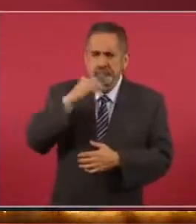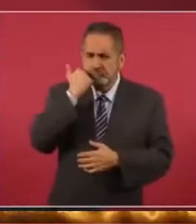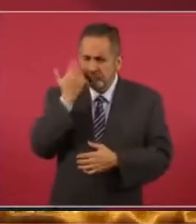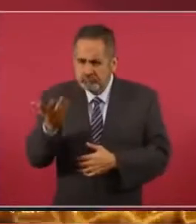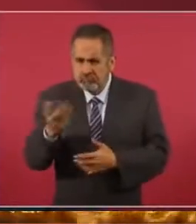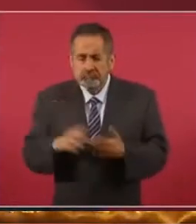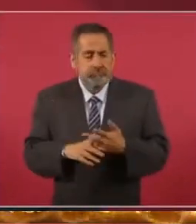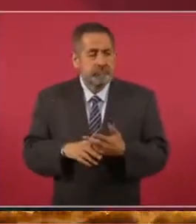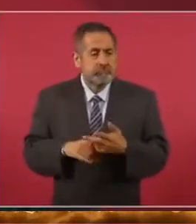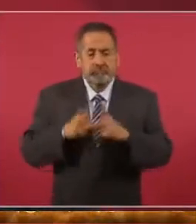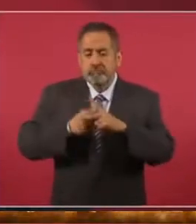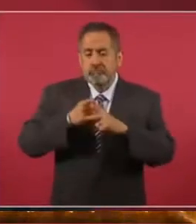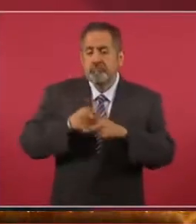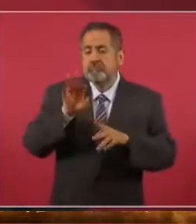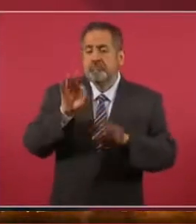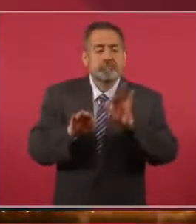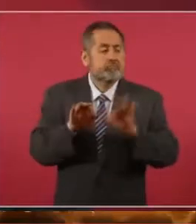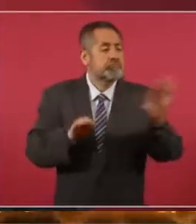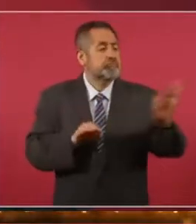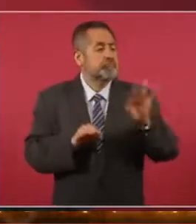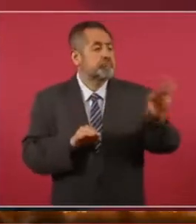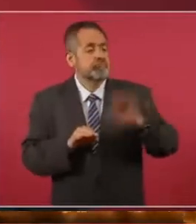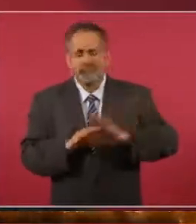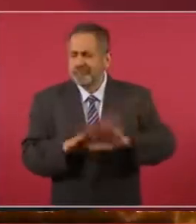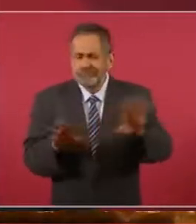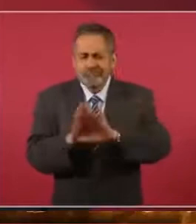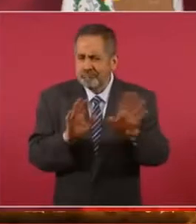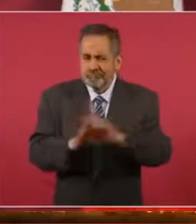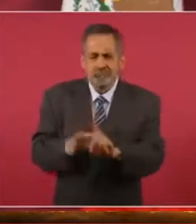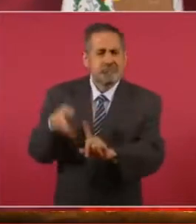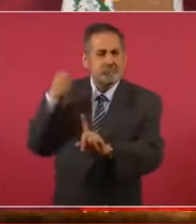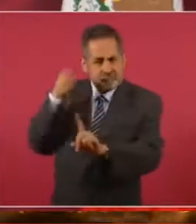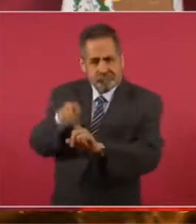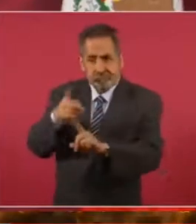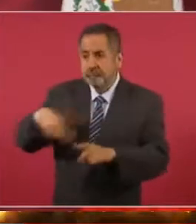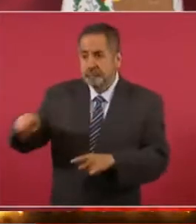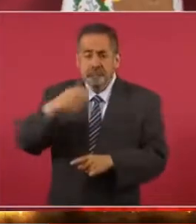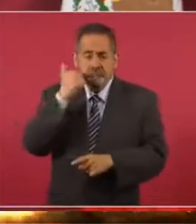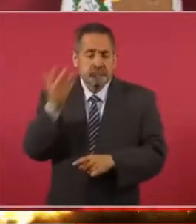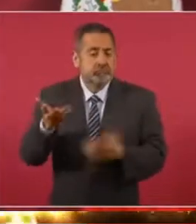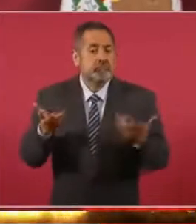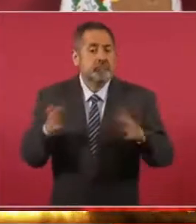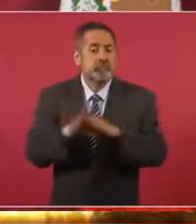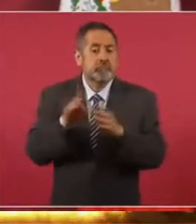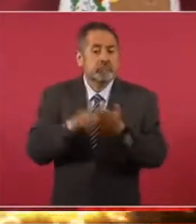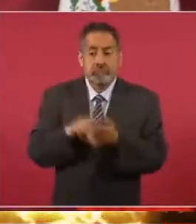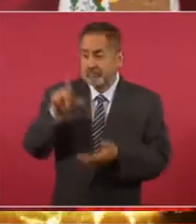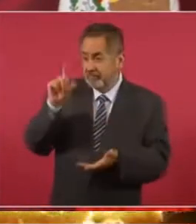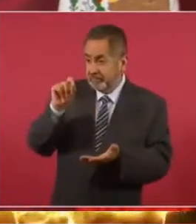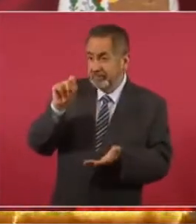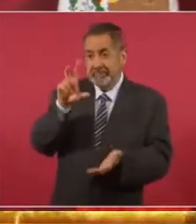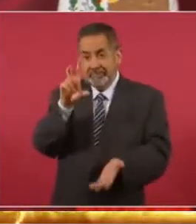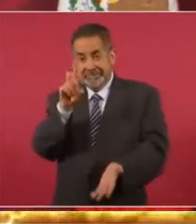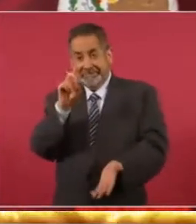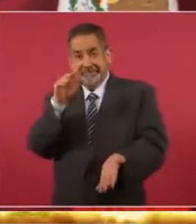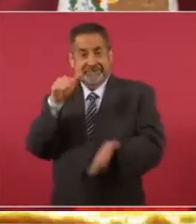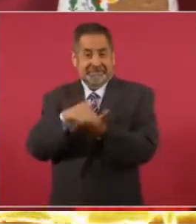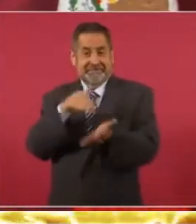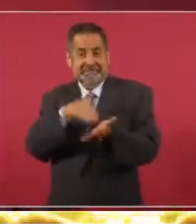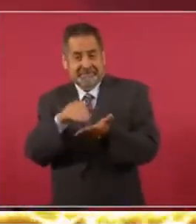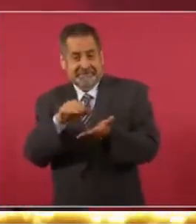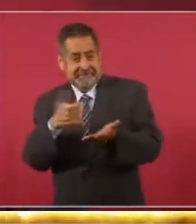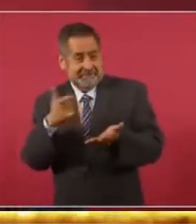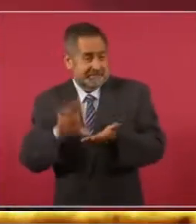no haya plurinominales. Y la gente no quiere que se gasten 20 o 30 mil millones de pesos